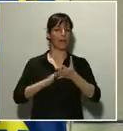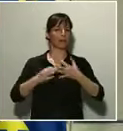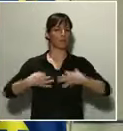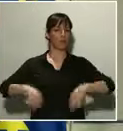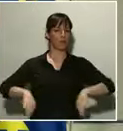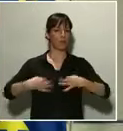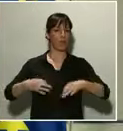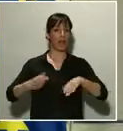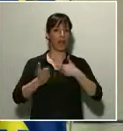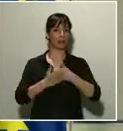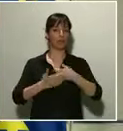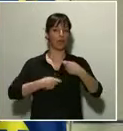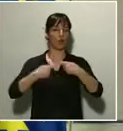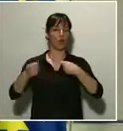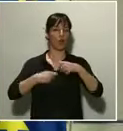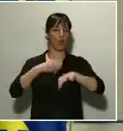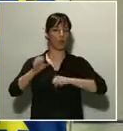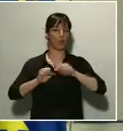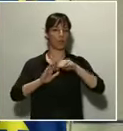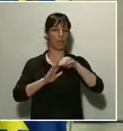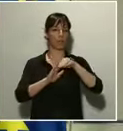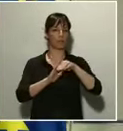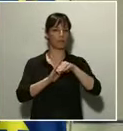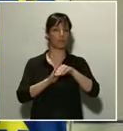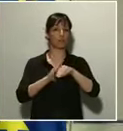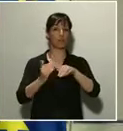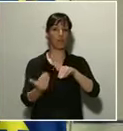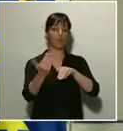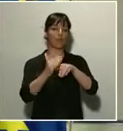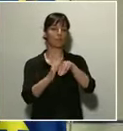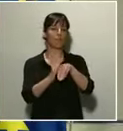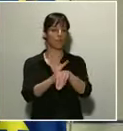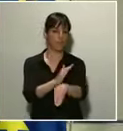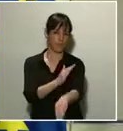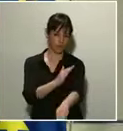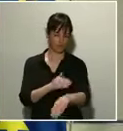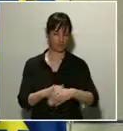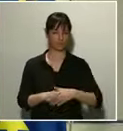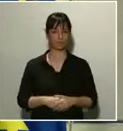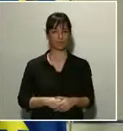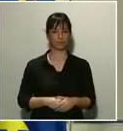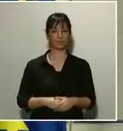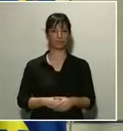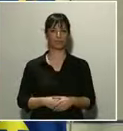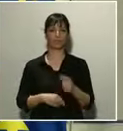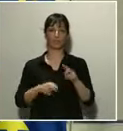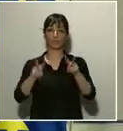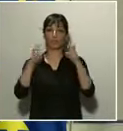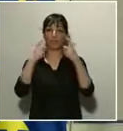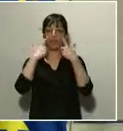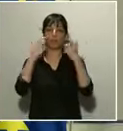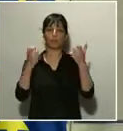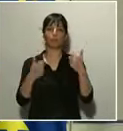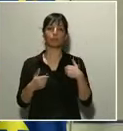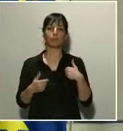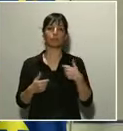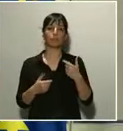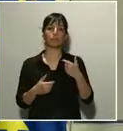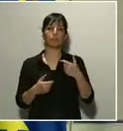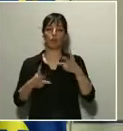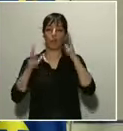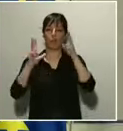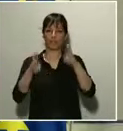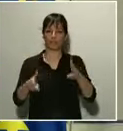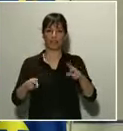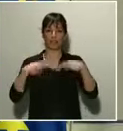lo será más en los próximos días. Un tema significativo es el cierre del canal Horeca de hoteles, restaurantes y